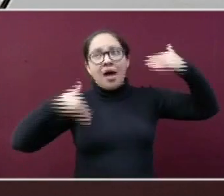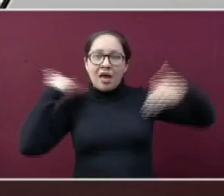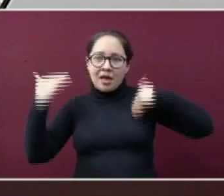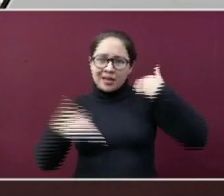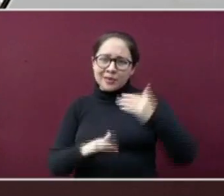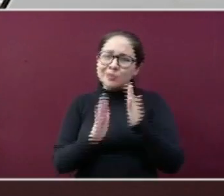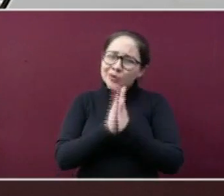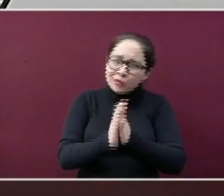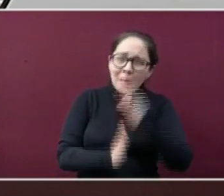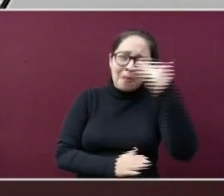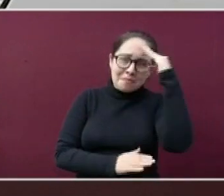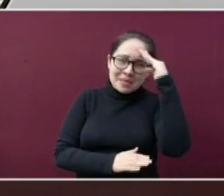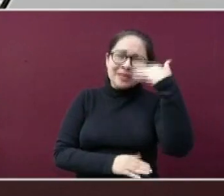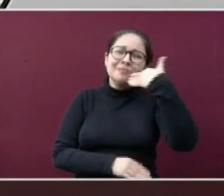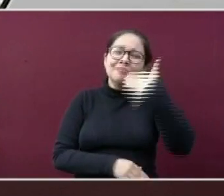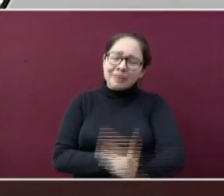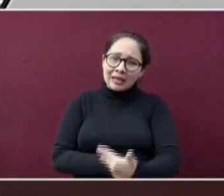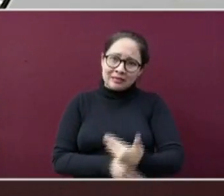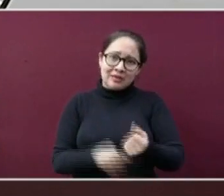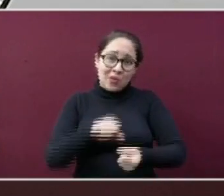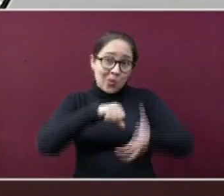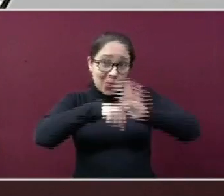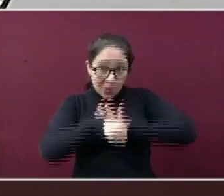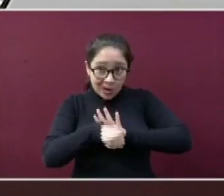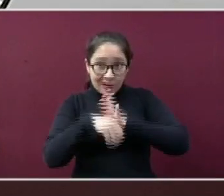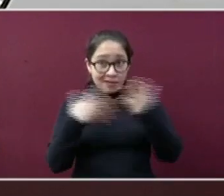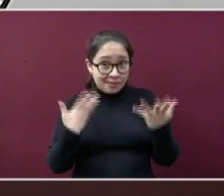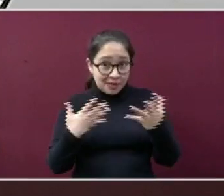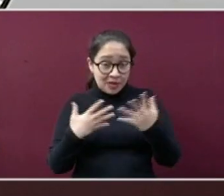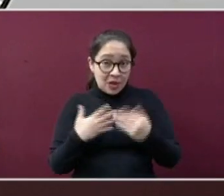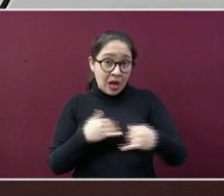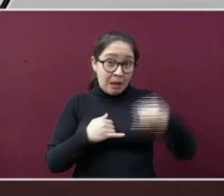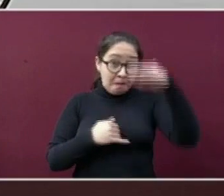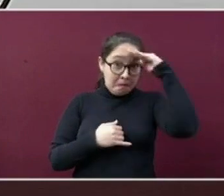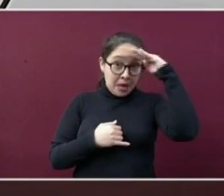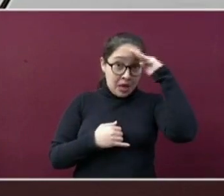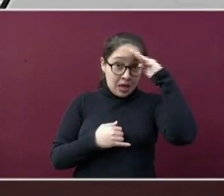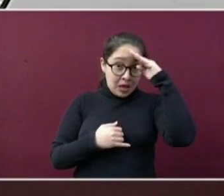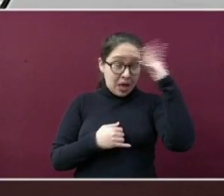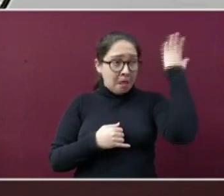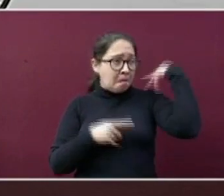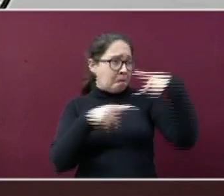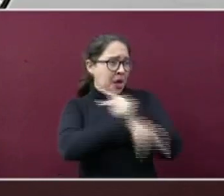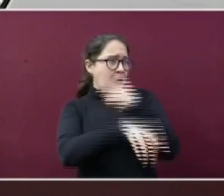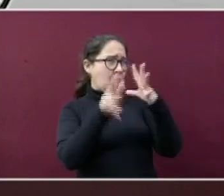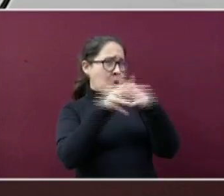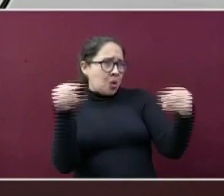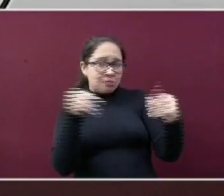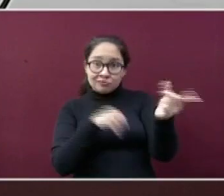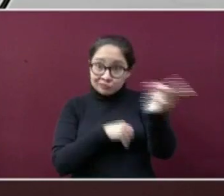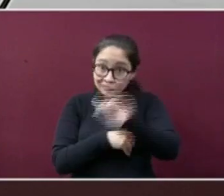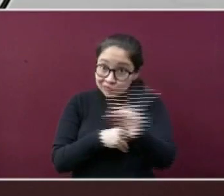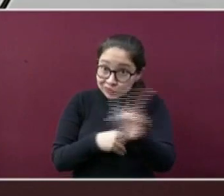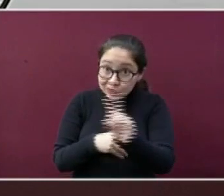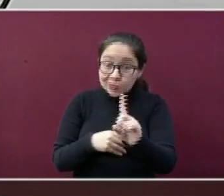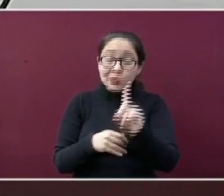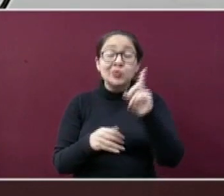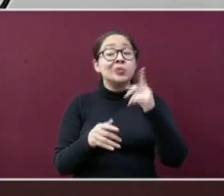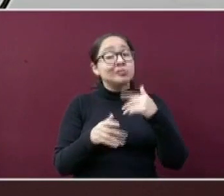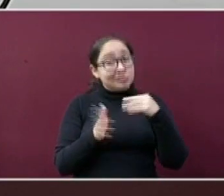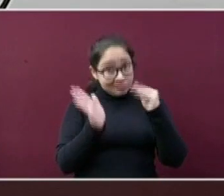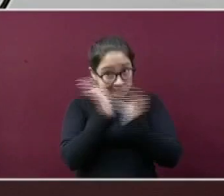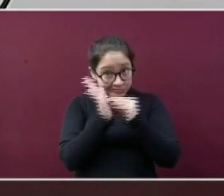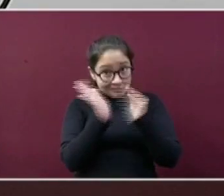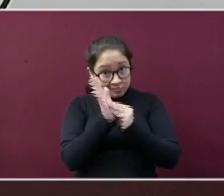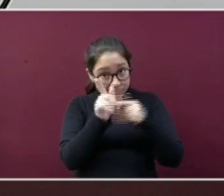recapaciten y entiendan que el coronavirus no es parte del pasado. Tan presente sigue que